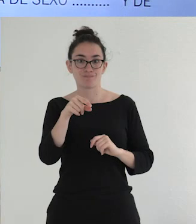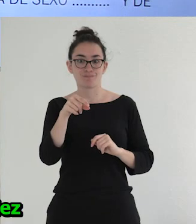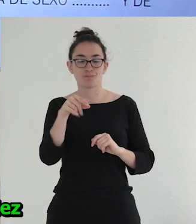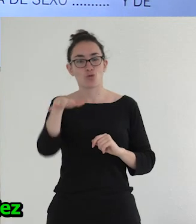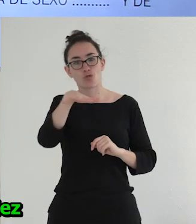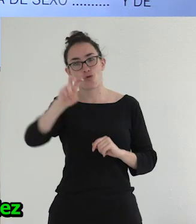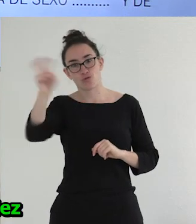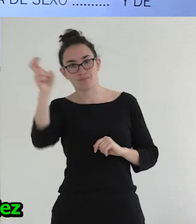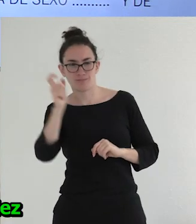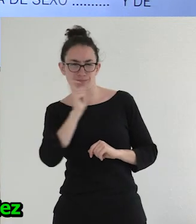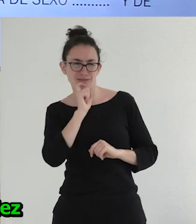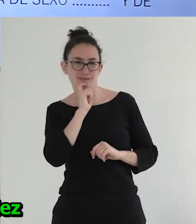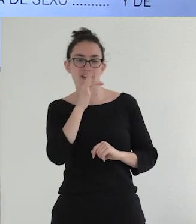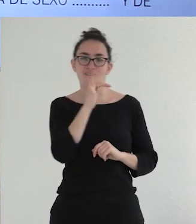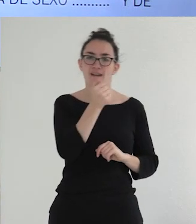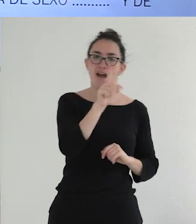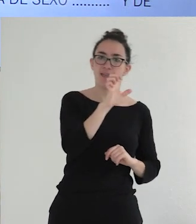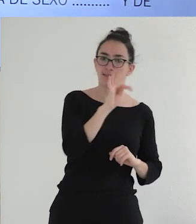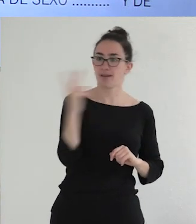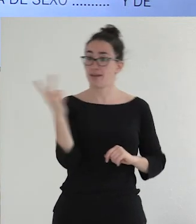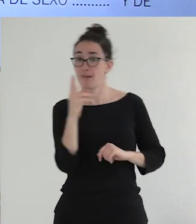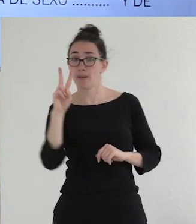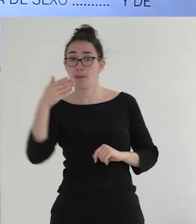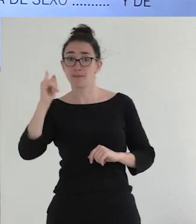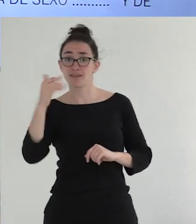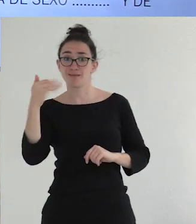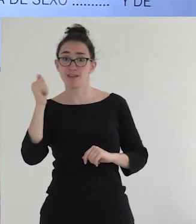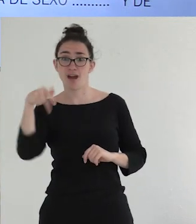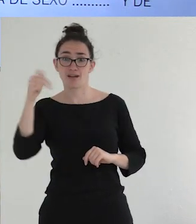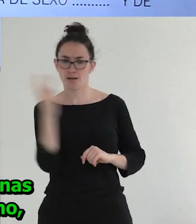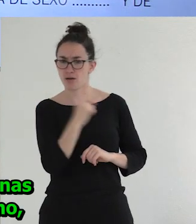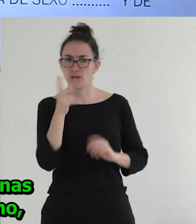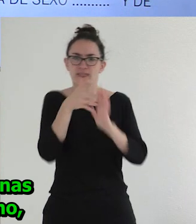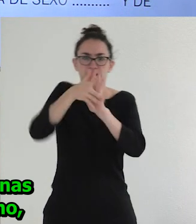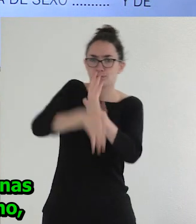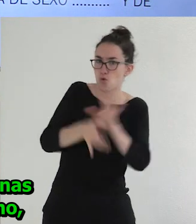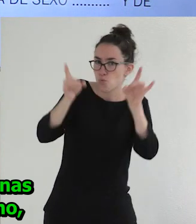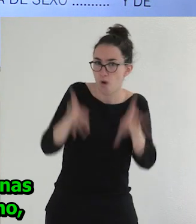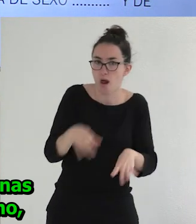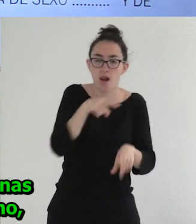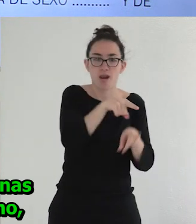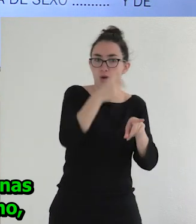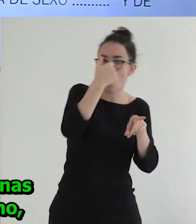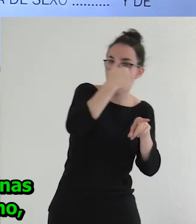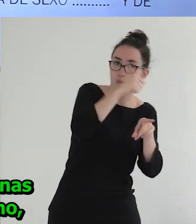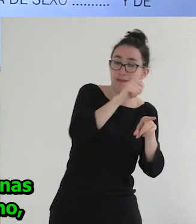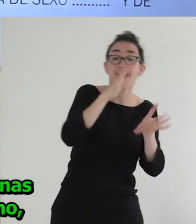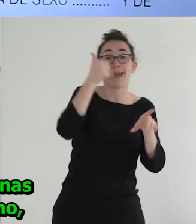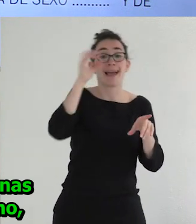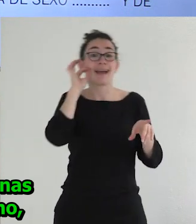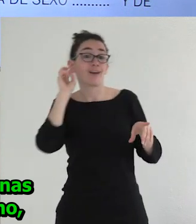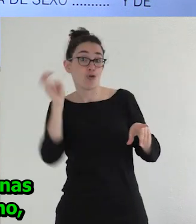un poco complicado, que es que Palete y Viviana Fernández son descritos de la misma forma con estas palabras. Falete es una persona de sexo hombre y de género